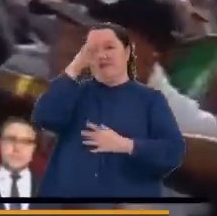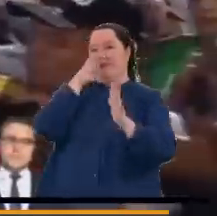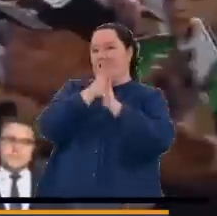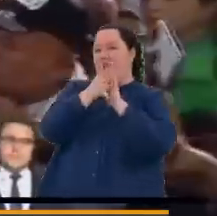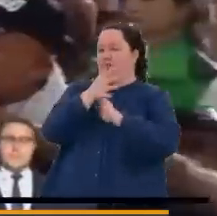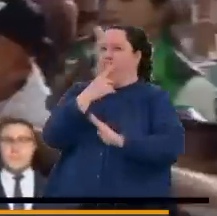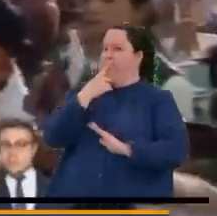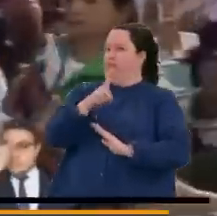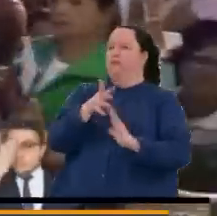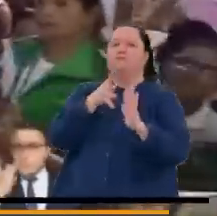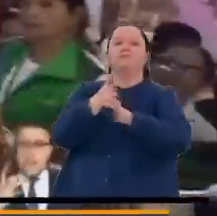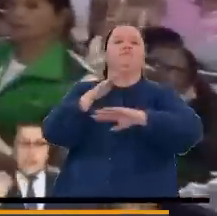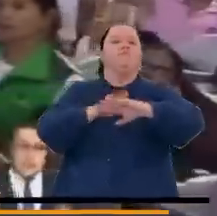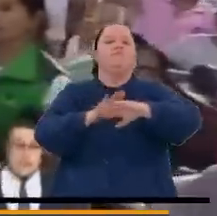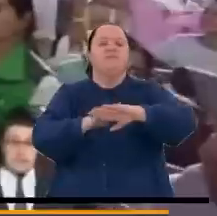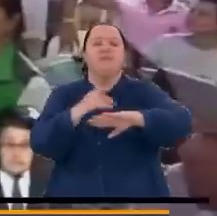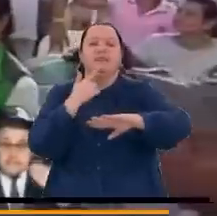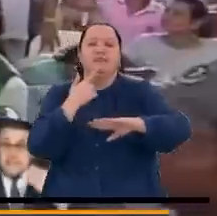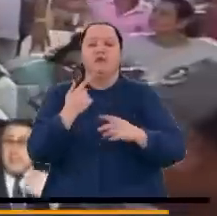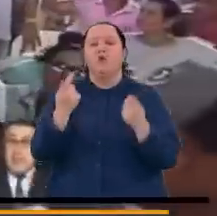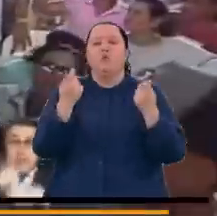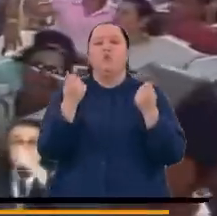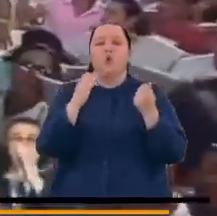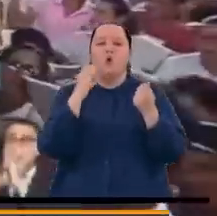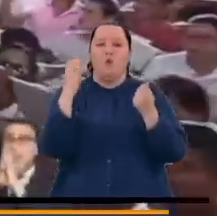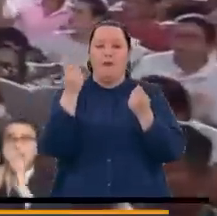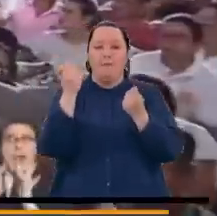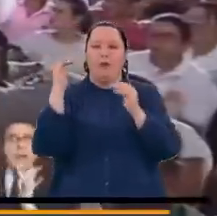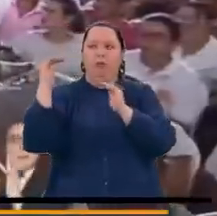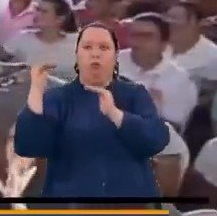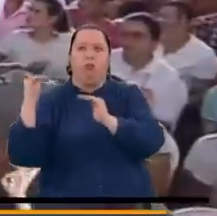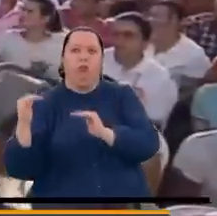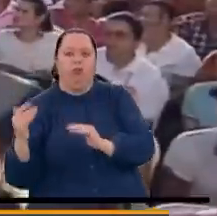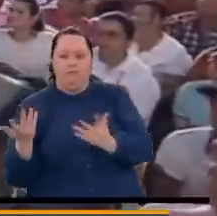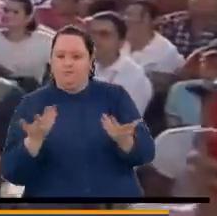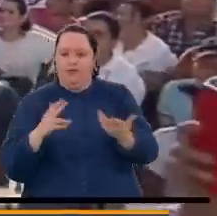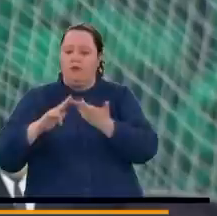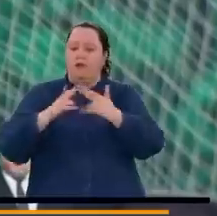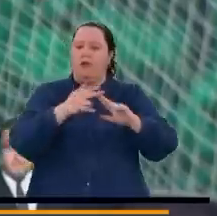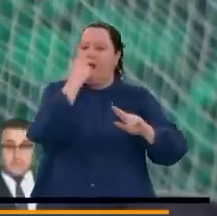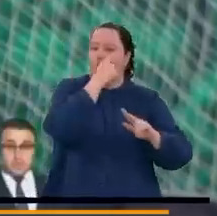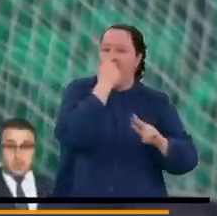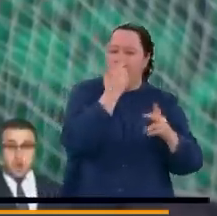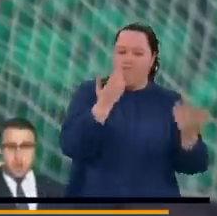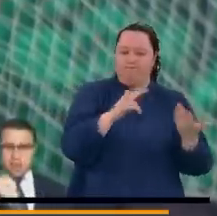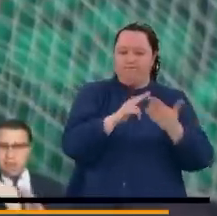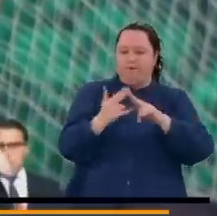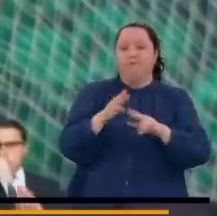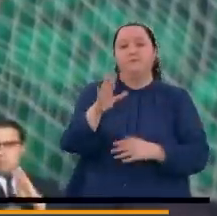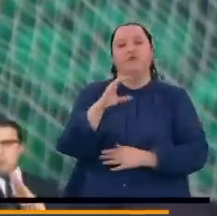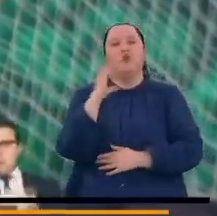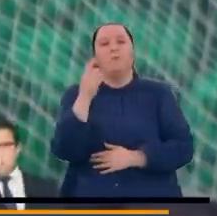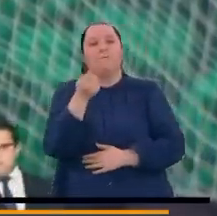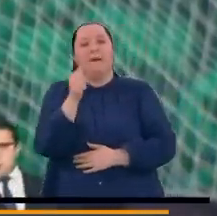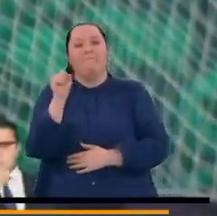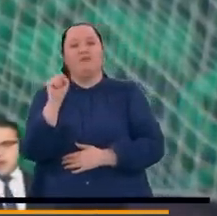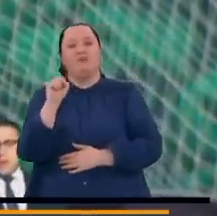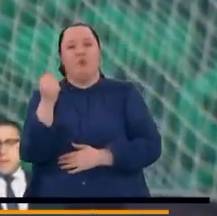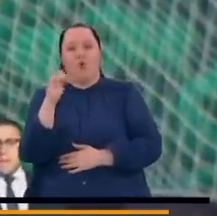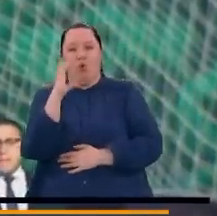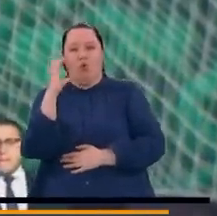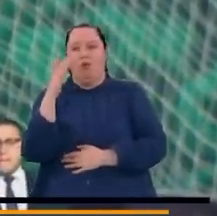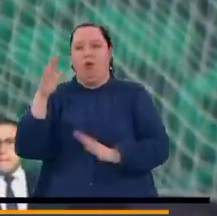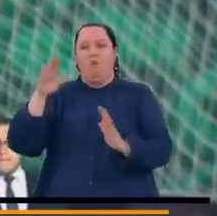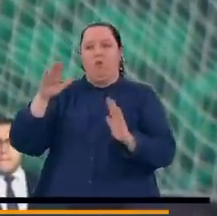Petro fue su explicación sobre la devaluación del peso colombiano y su relación con el narcotráfico. El peso colombiano tuvo que caerse